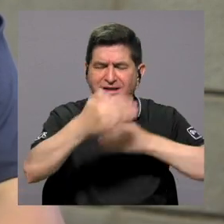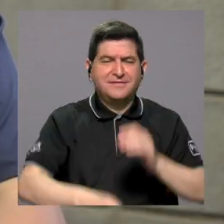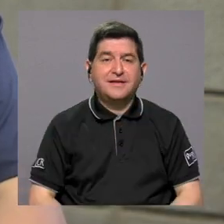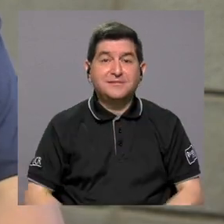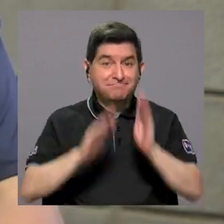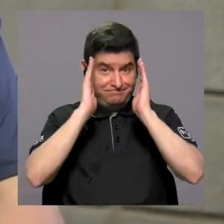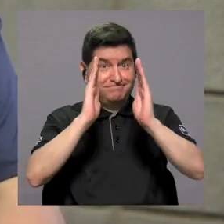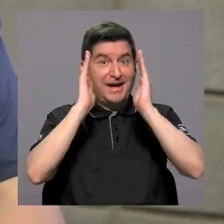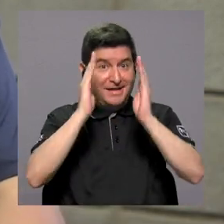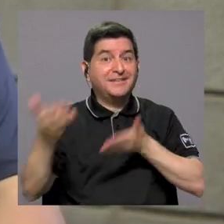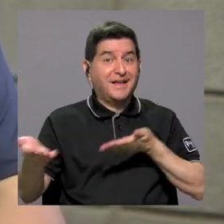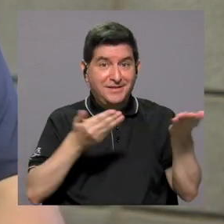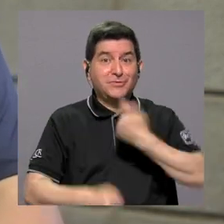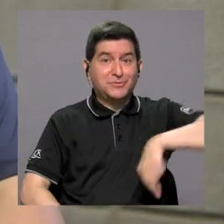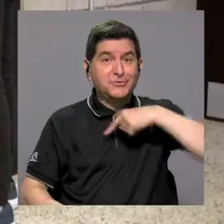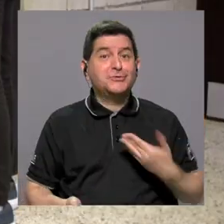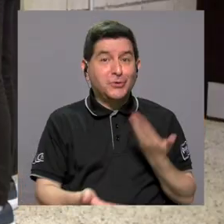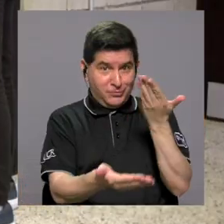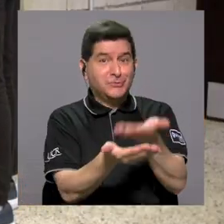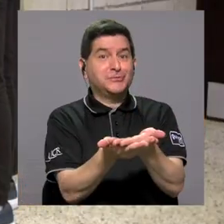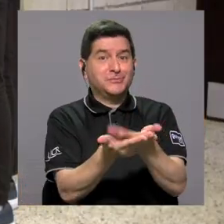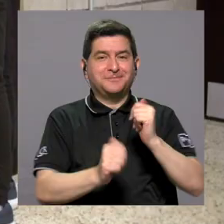estén atentos a los servicios que ofreceremos.